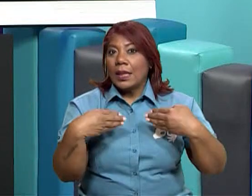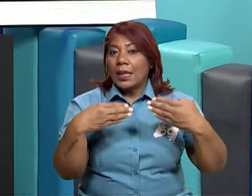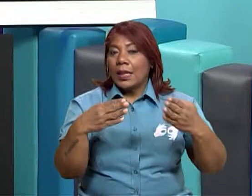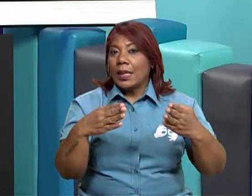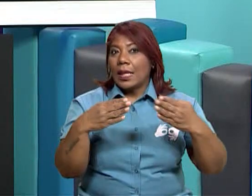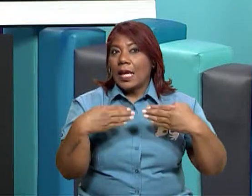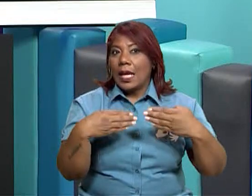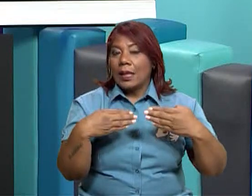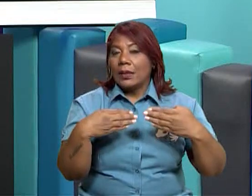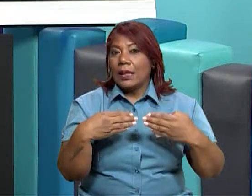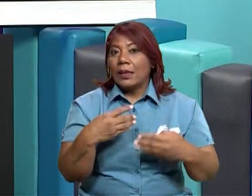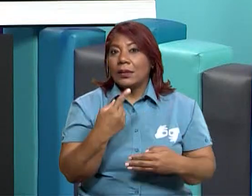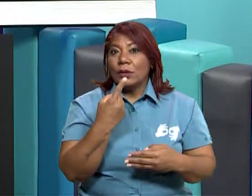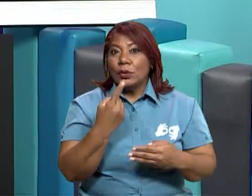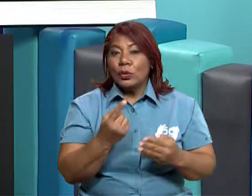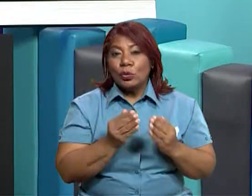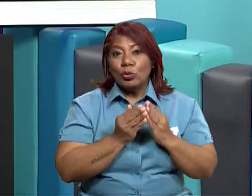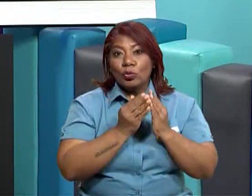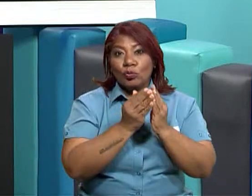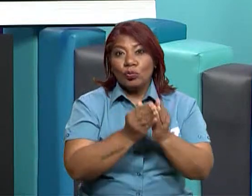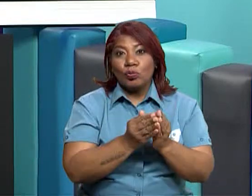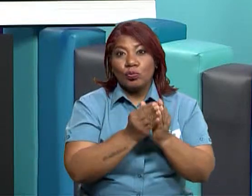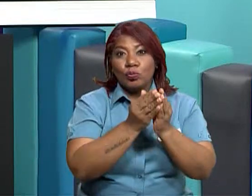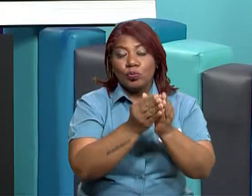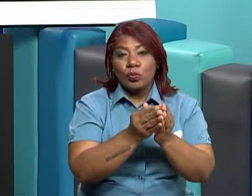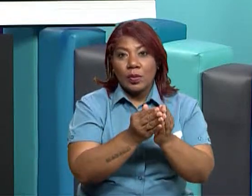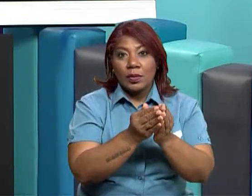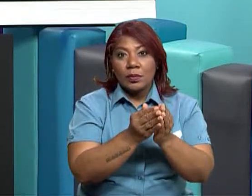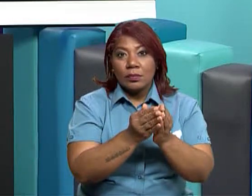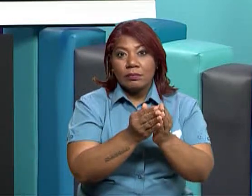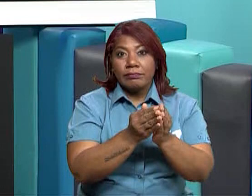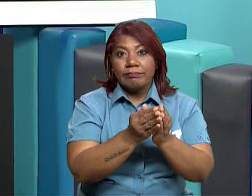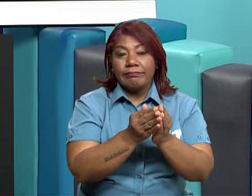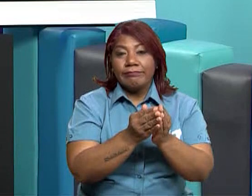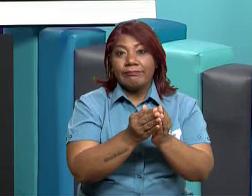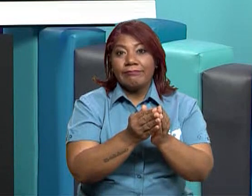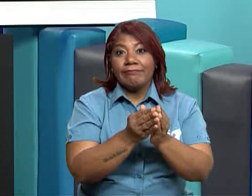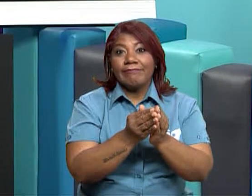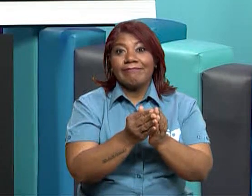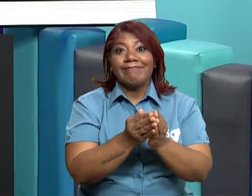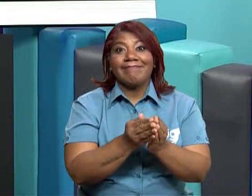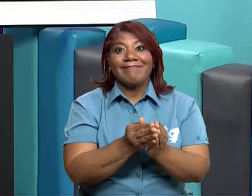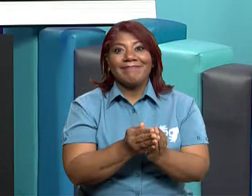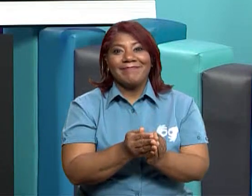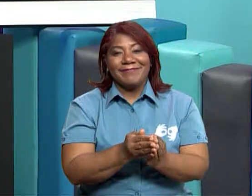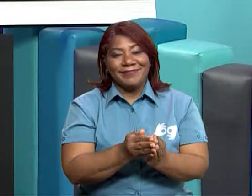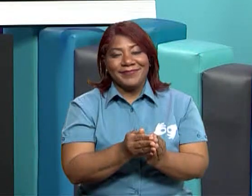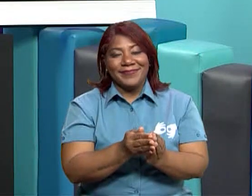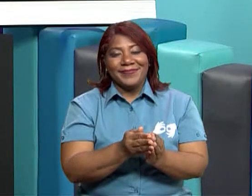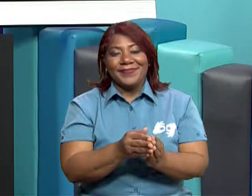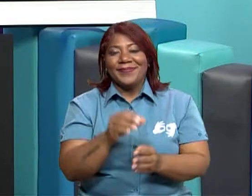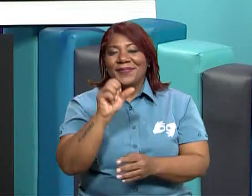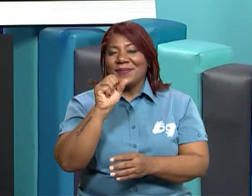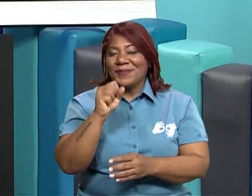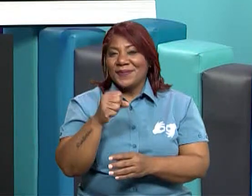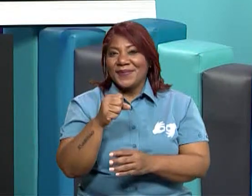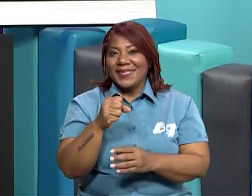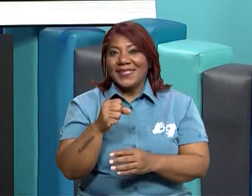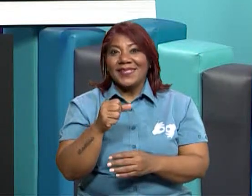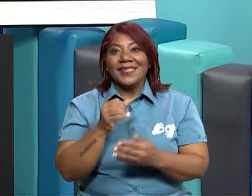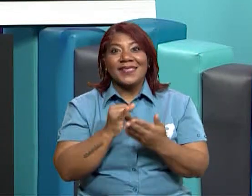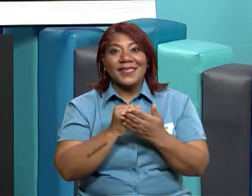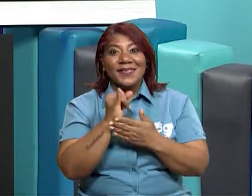para pasar barcos de un solo tamaño? Entonces, allí vas a obtener tus respuestas